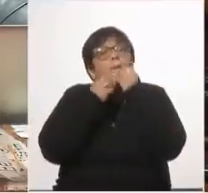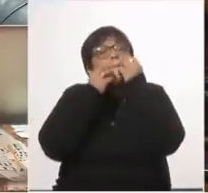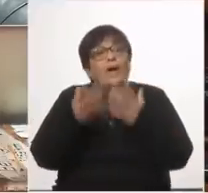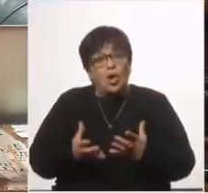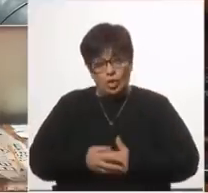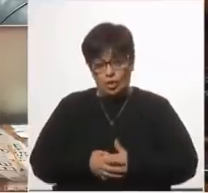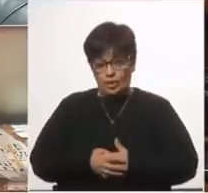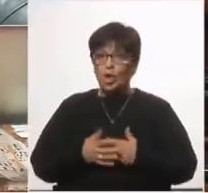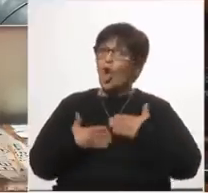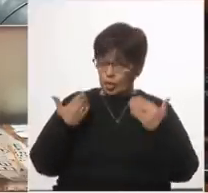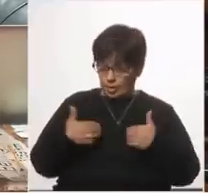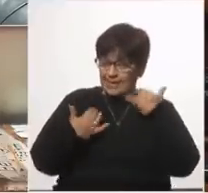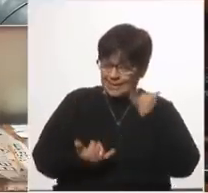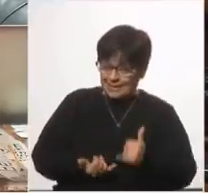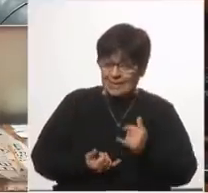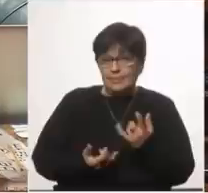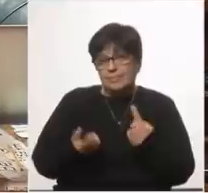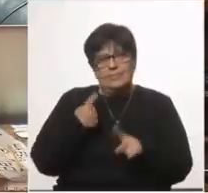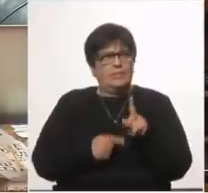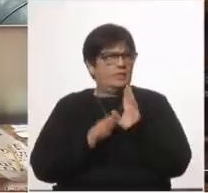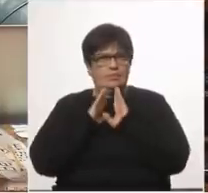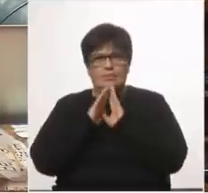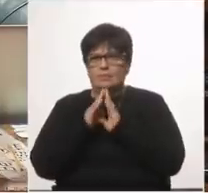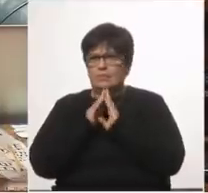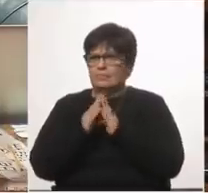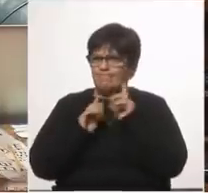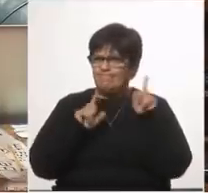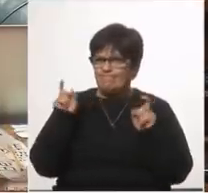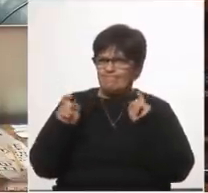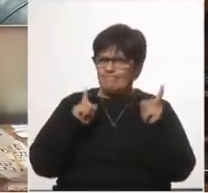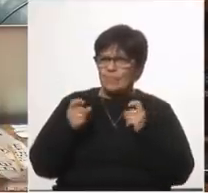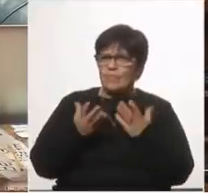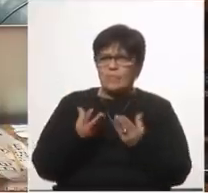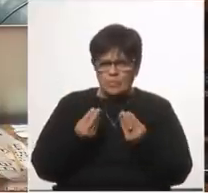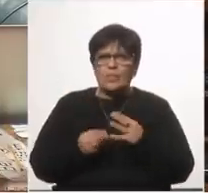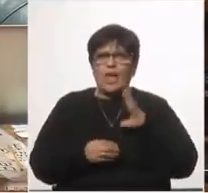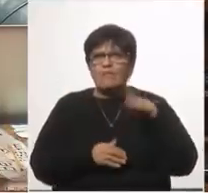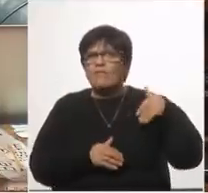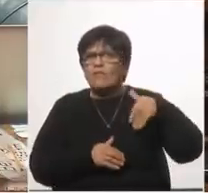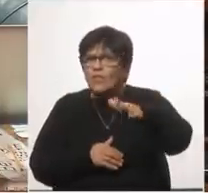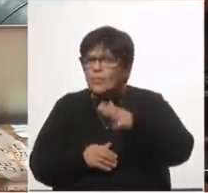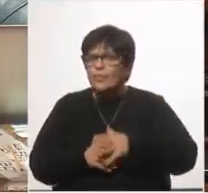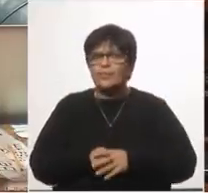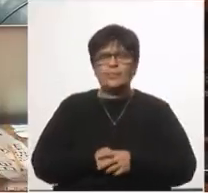contentos de que eso suceda pero hemos preguntado unas cuantas incertidumbres que tenemos sobre el futuro